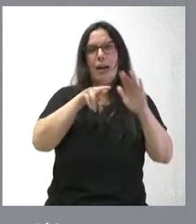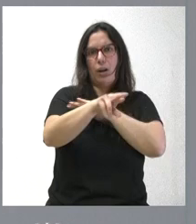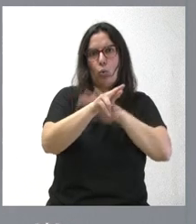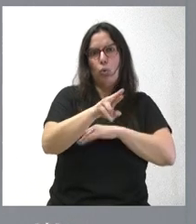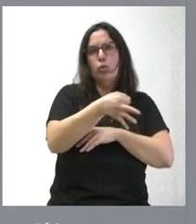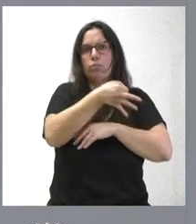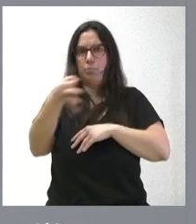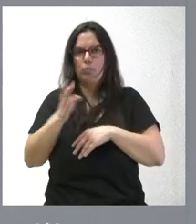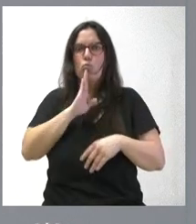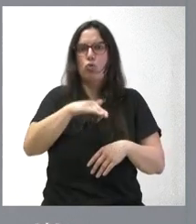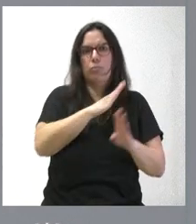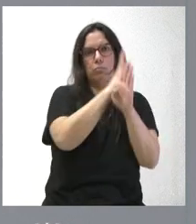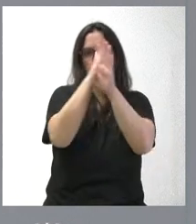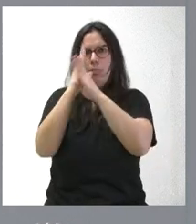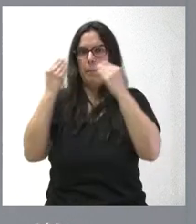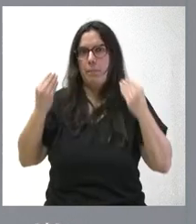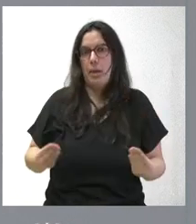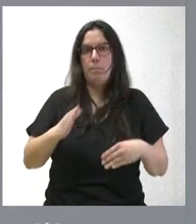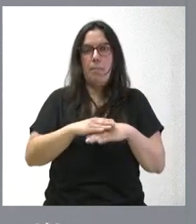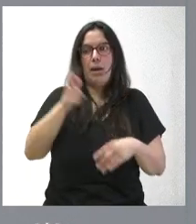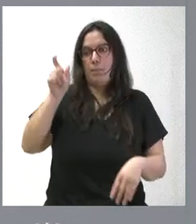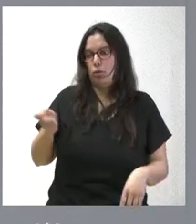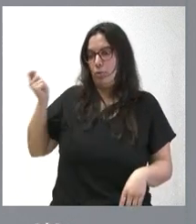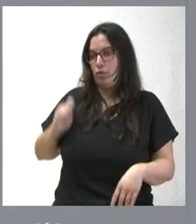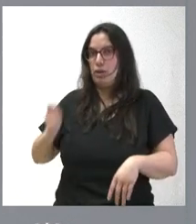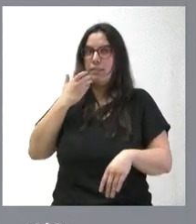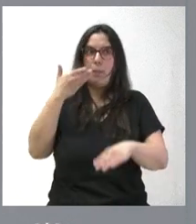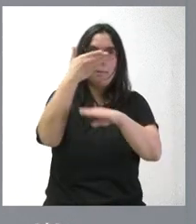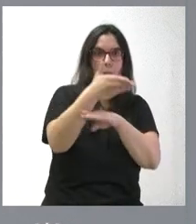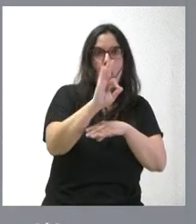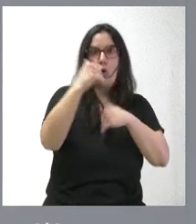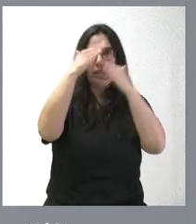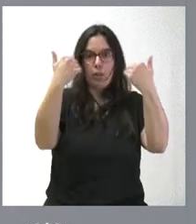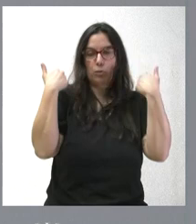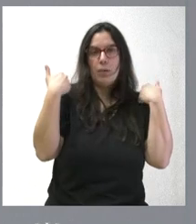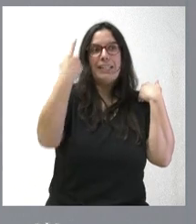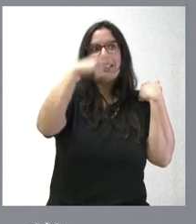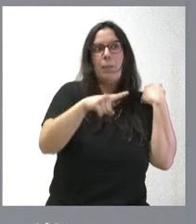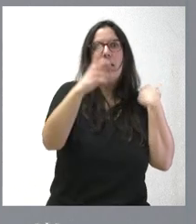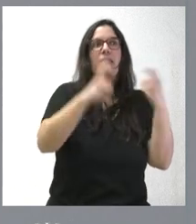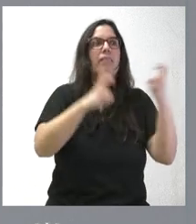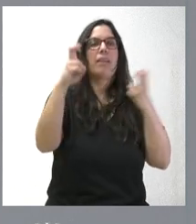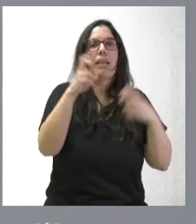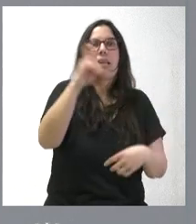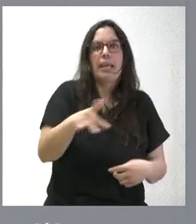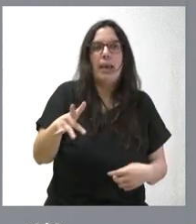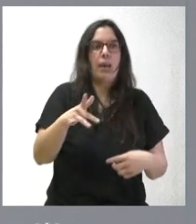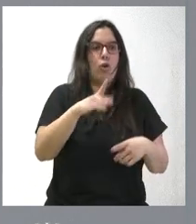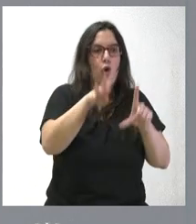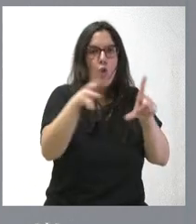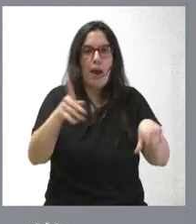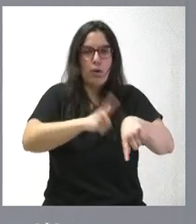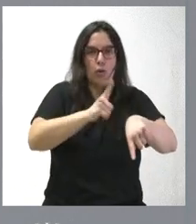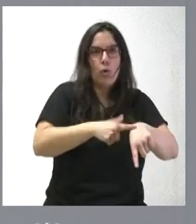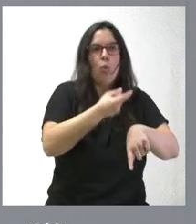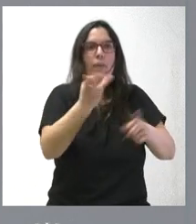sanitarios para que el sanitario que se desplaza, el sanitario que atiende, sepa exactamente su horario, el